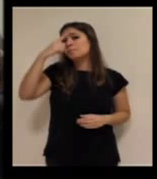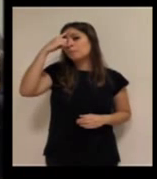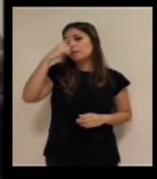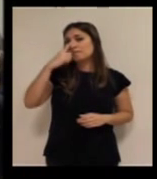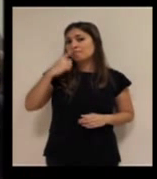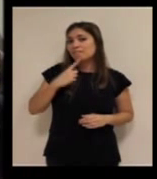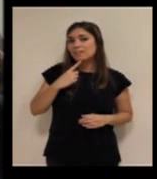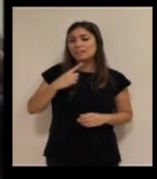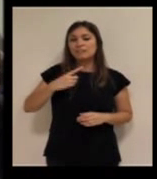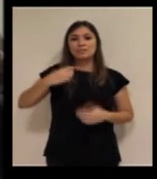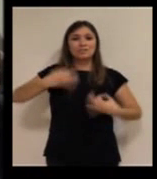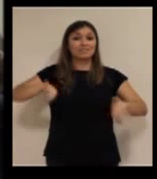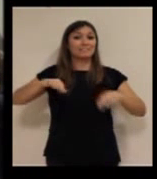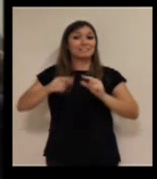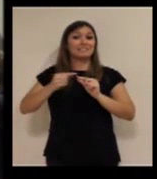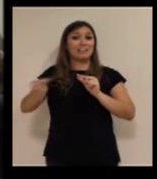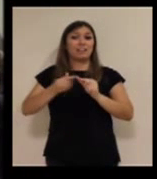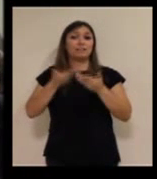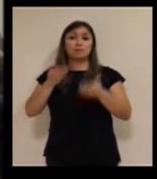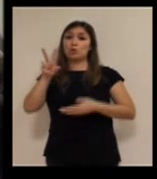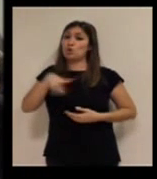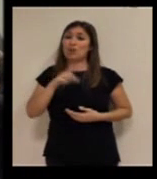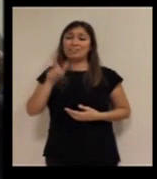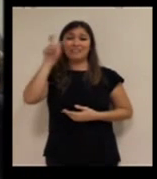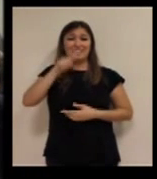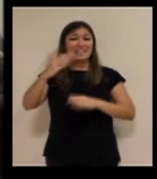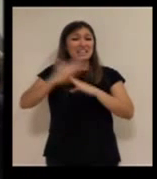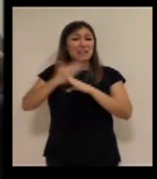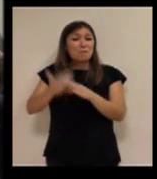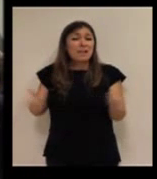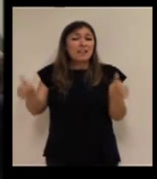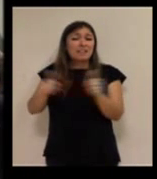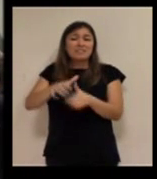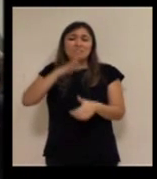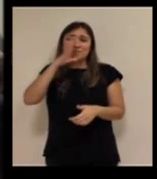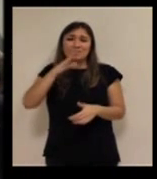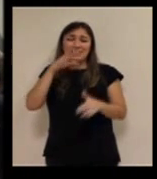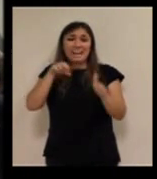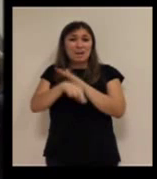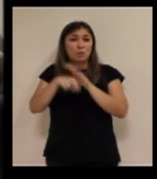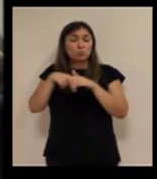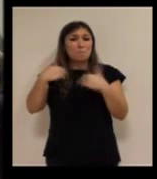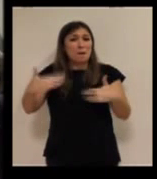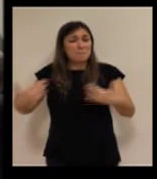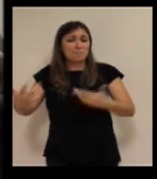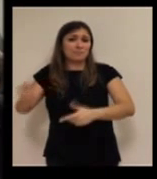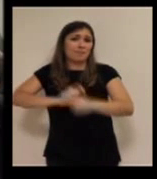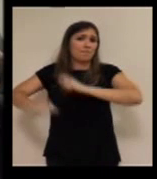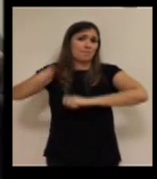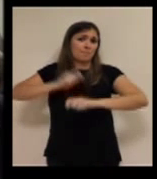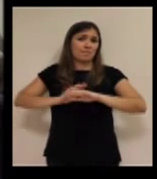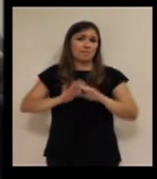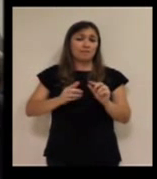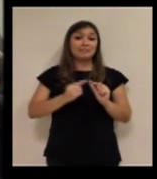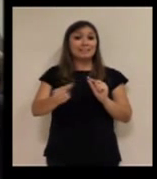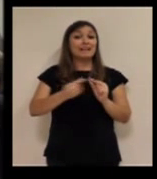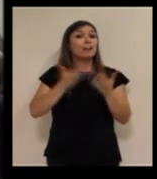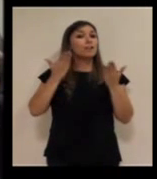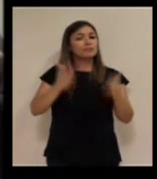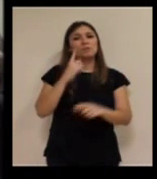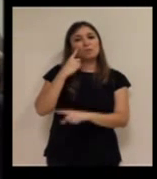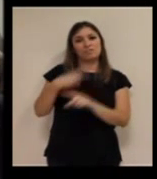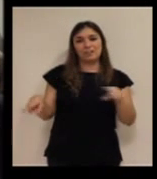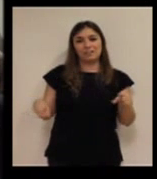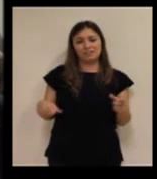el perfil típico de teleasistencia, porque es gente que tiene un grado de dependencia que necesita recursos a más. La teleasistencia es para,